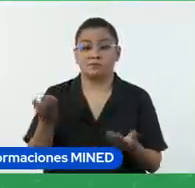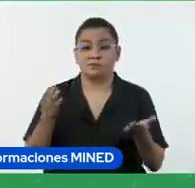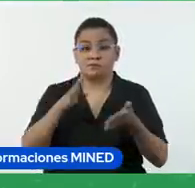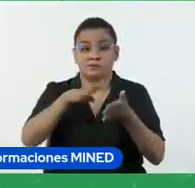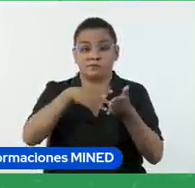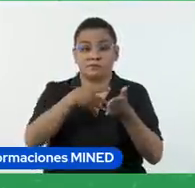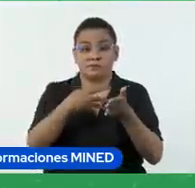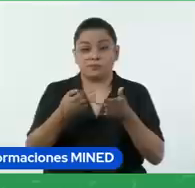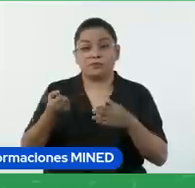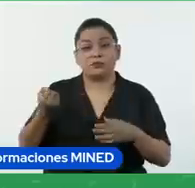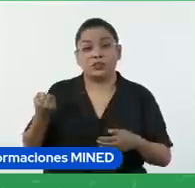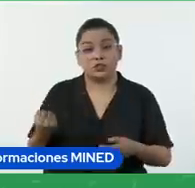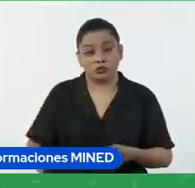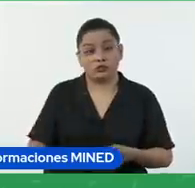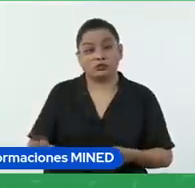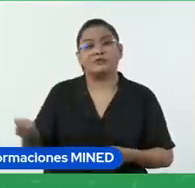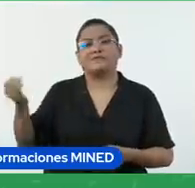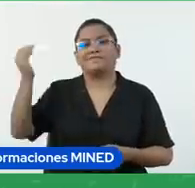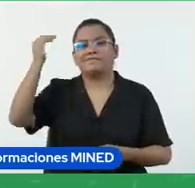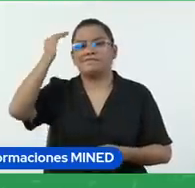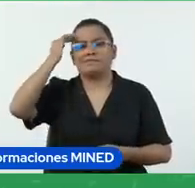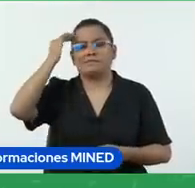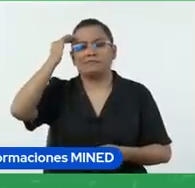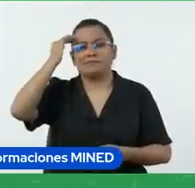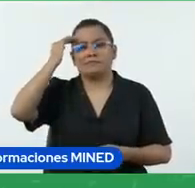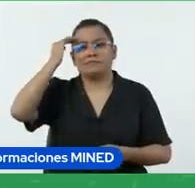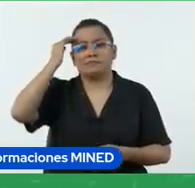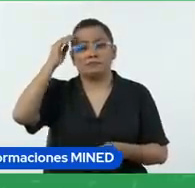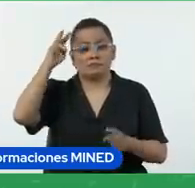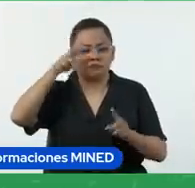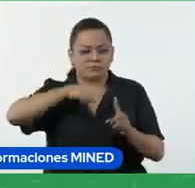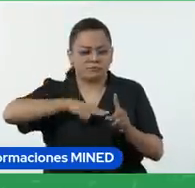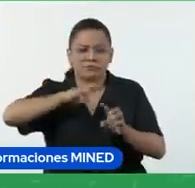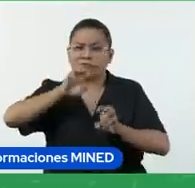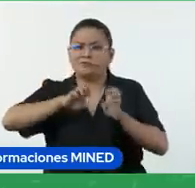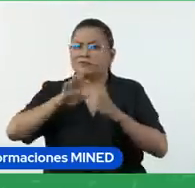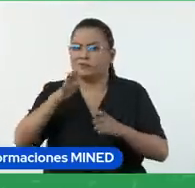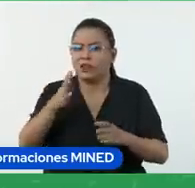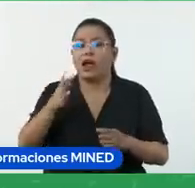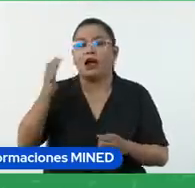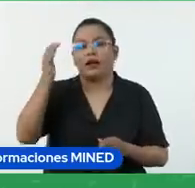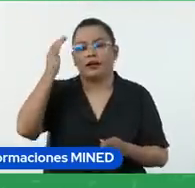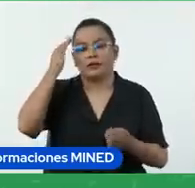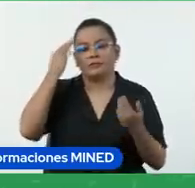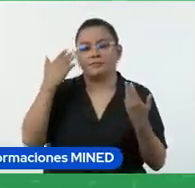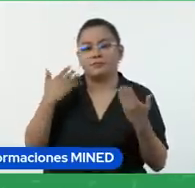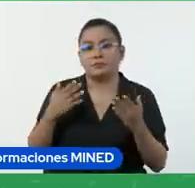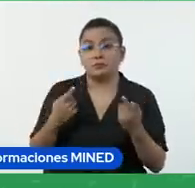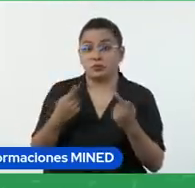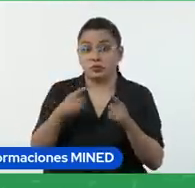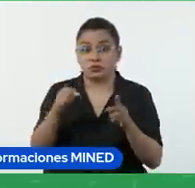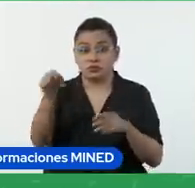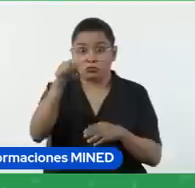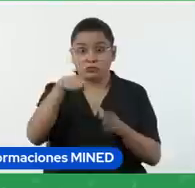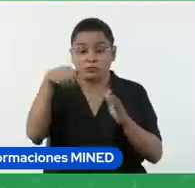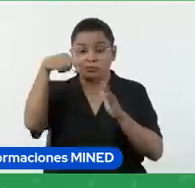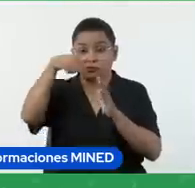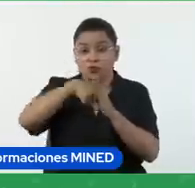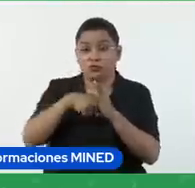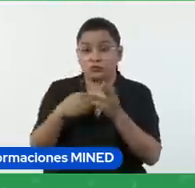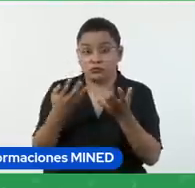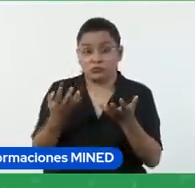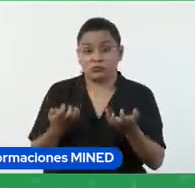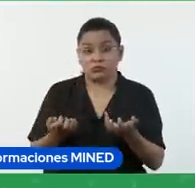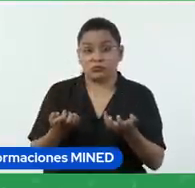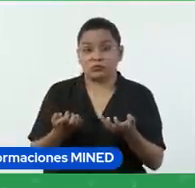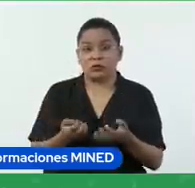estudiantes van a estar al tanto de lo que está siendo evaluado. Ahora, si quieren profundizar en cómo